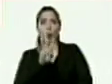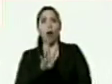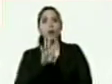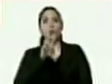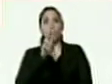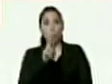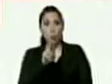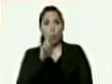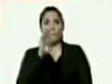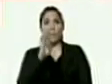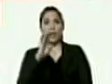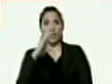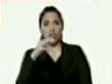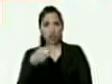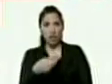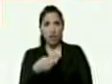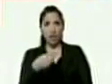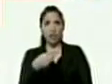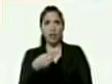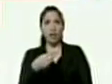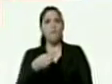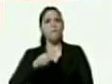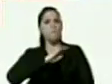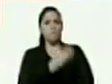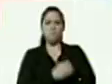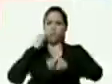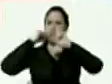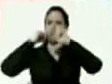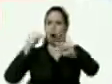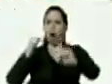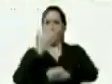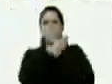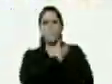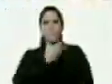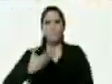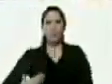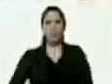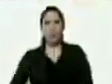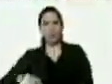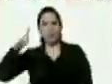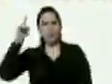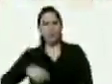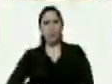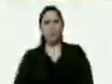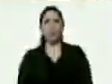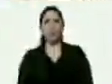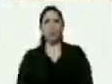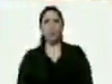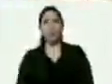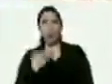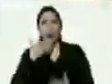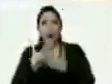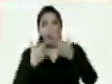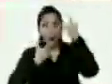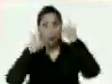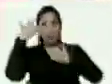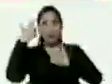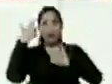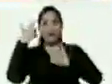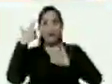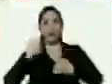donde donde hemos sido invictos presidente y que gracias a chávez que nos ha dado esa